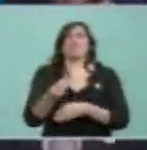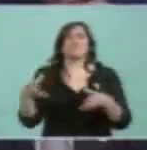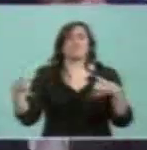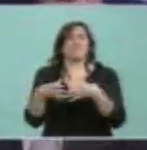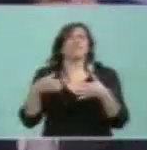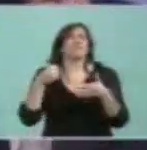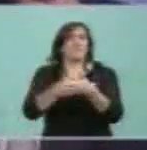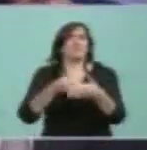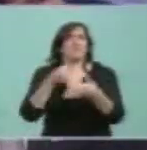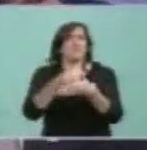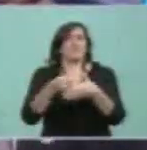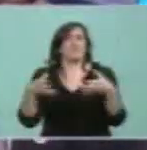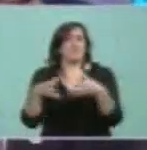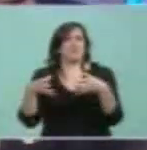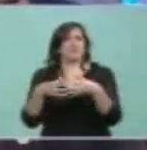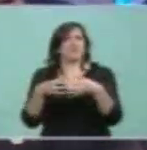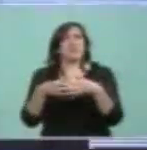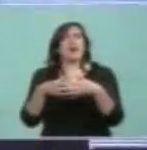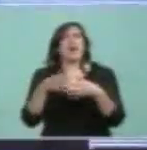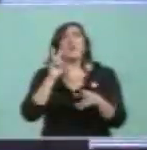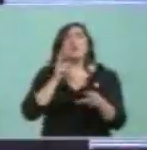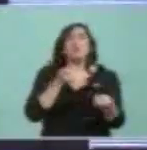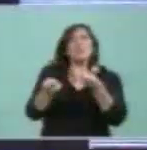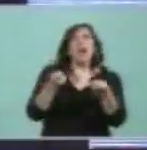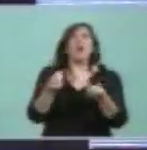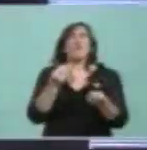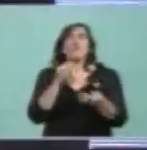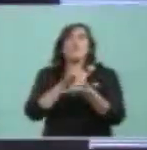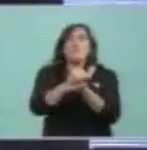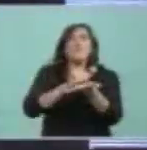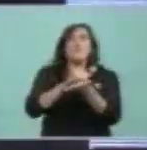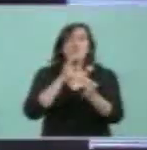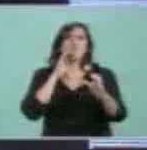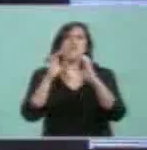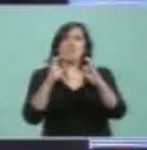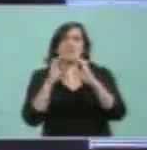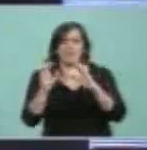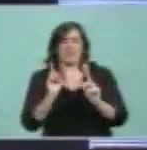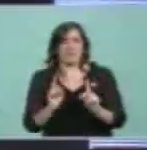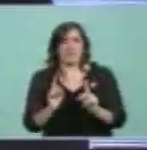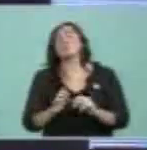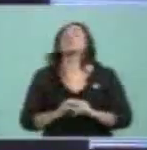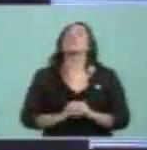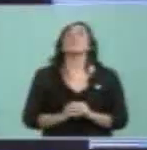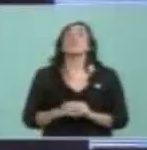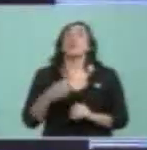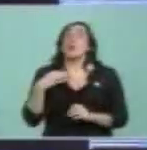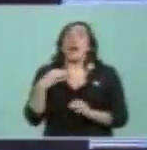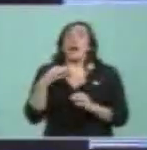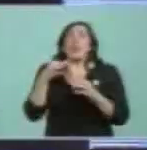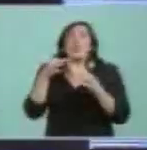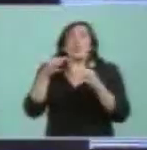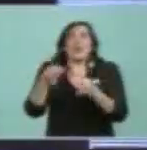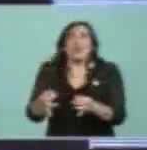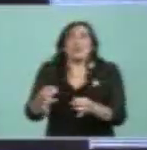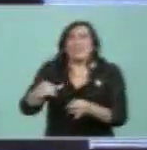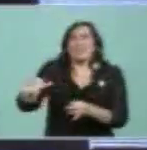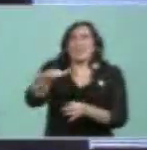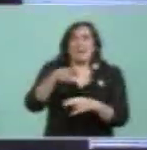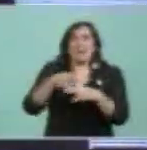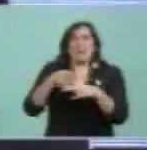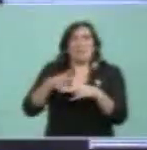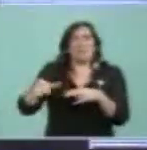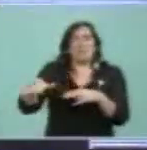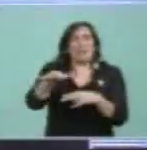guerrilla y hacerse especialista en comunicaciones. Y cuando llegué a esa plaza, que